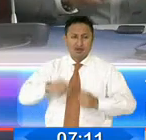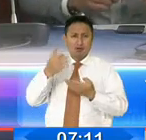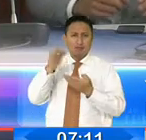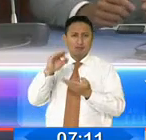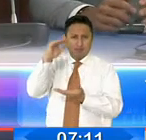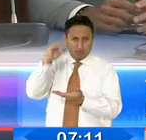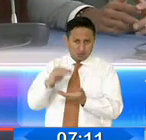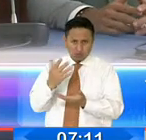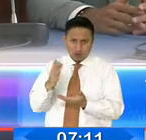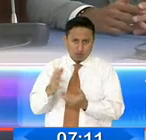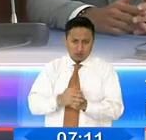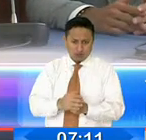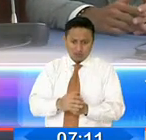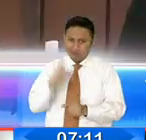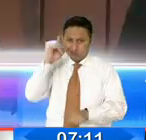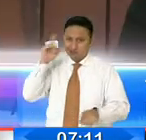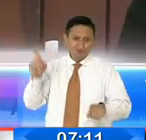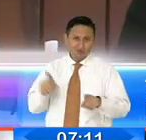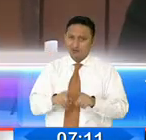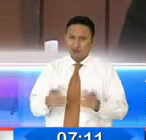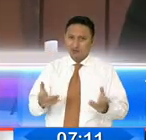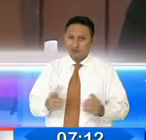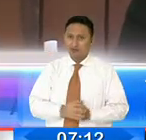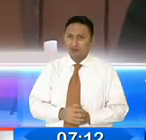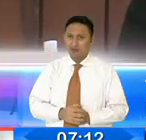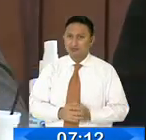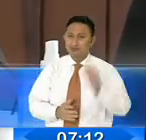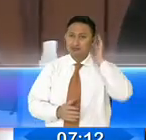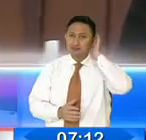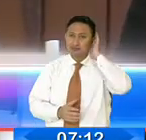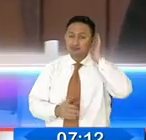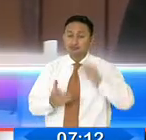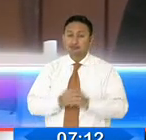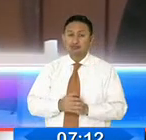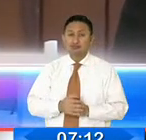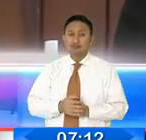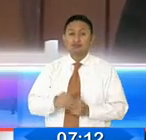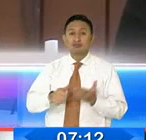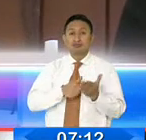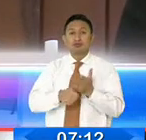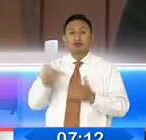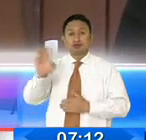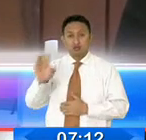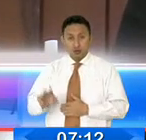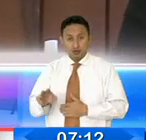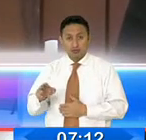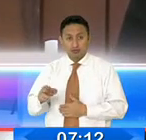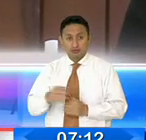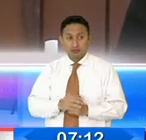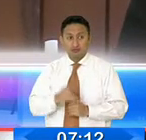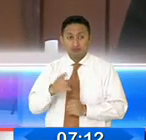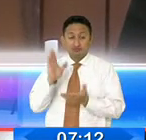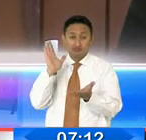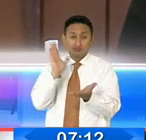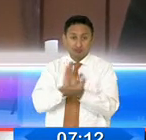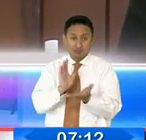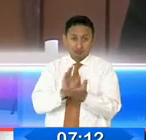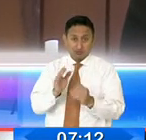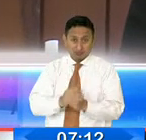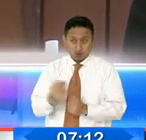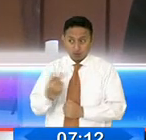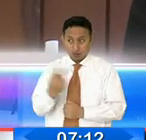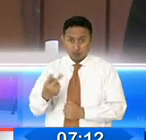para la ejecución de esta norma. Tanto en la red nacional de salud ministerio de salud versus seguro social